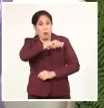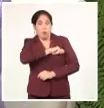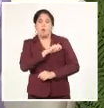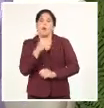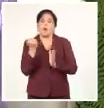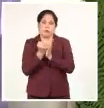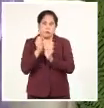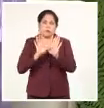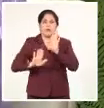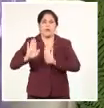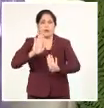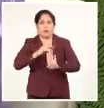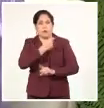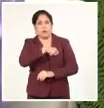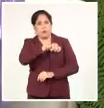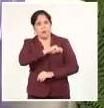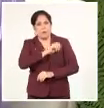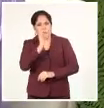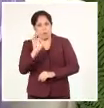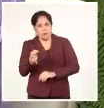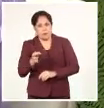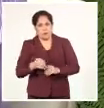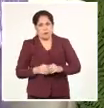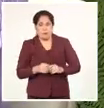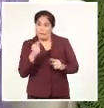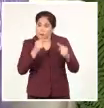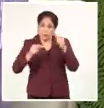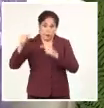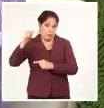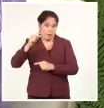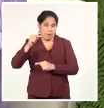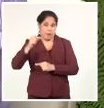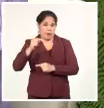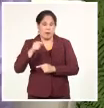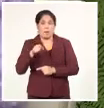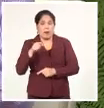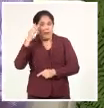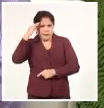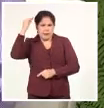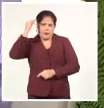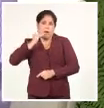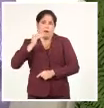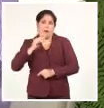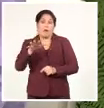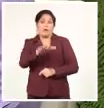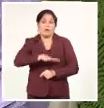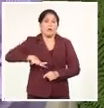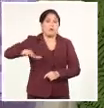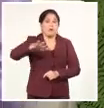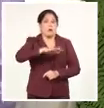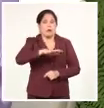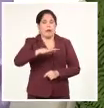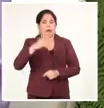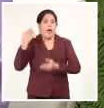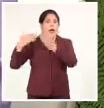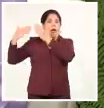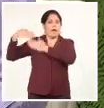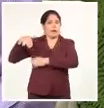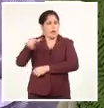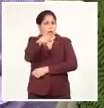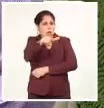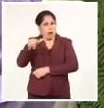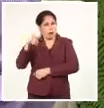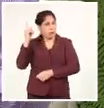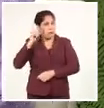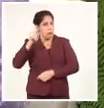a la población cubana en particular y lo hicimos sobre la convicción de que nuestra sociedad ha cambiado, cada vez es más heterogénea,